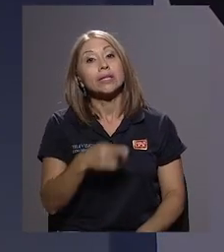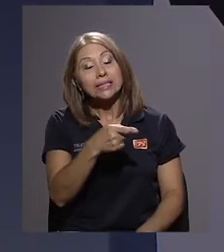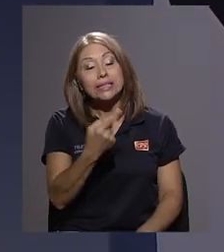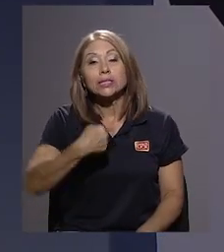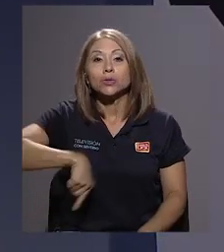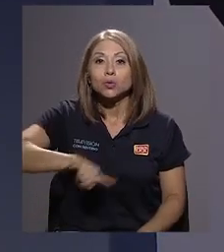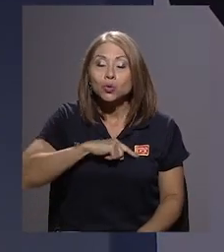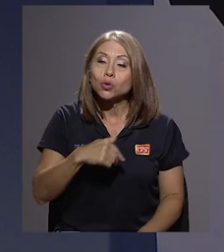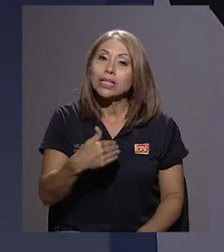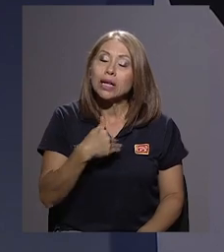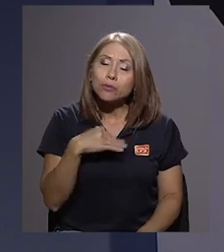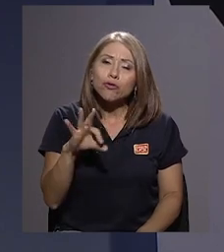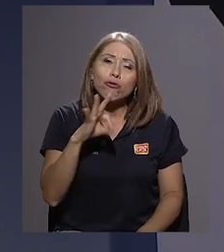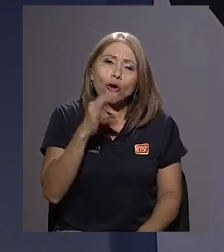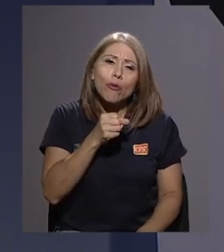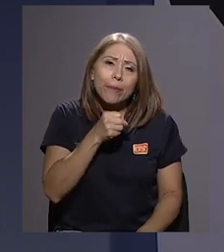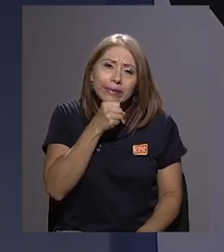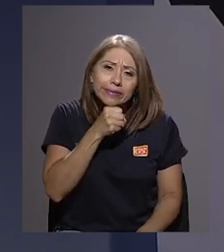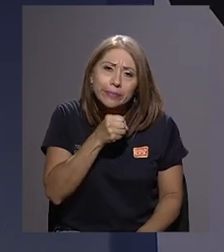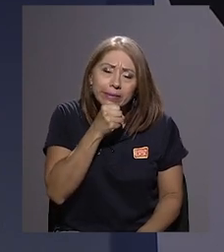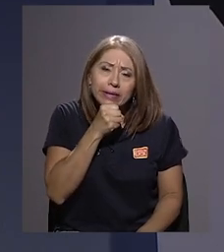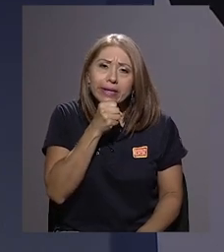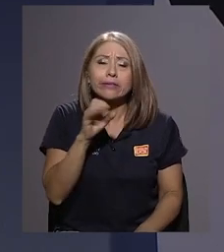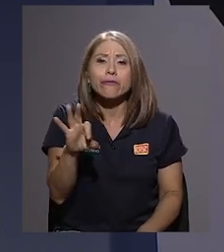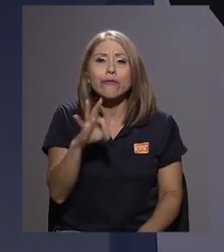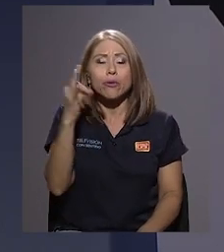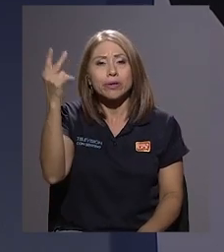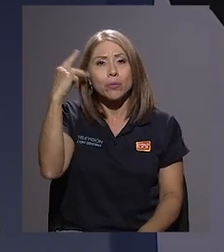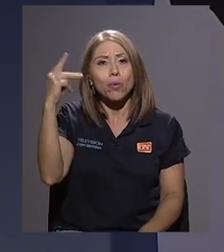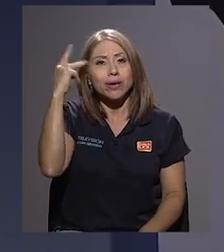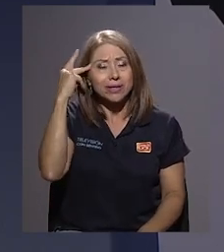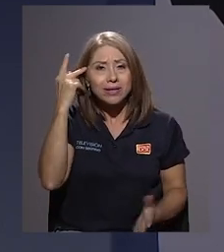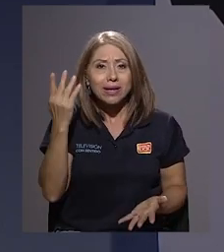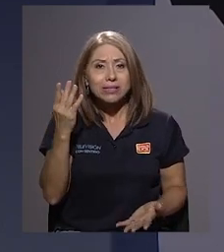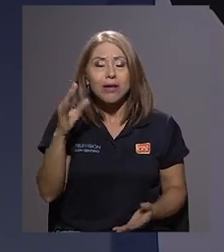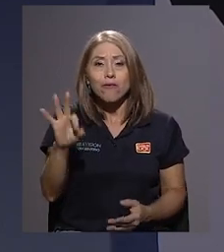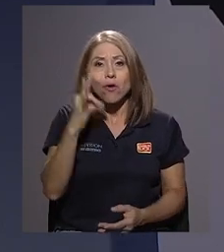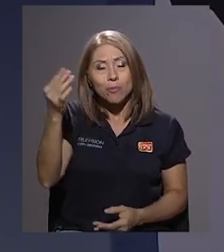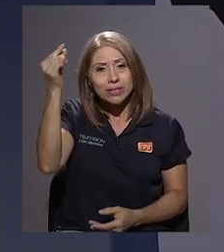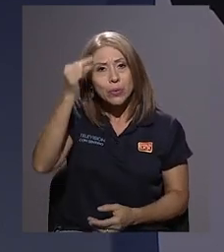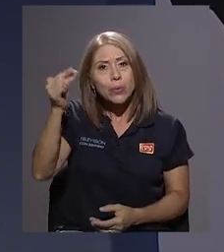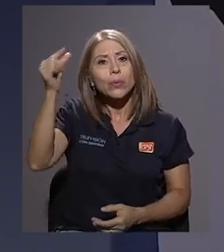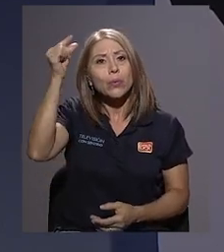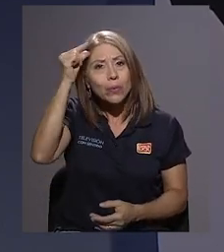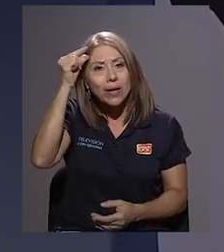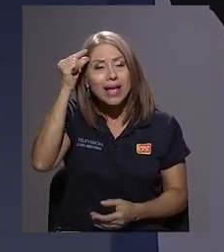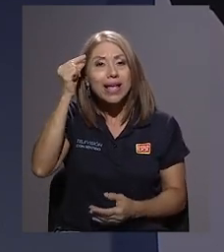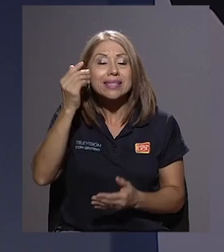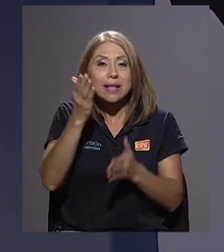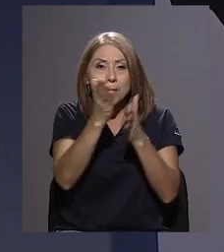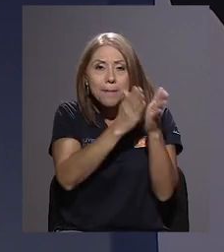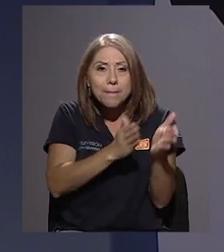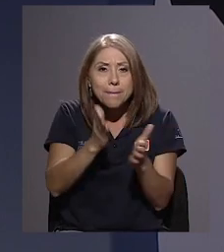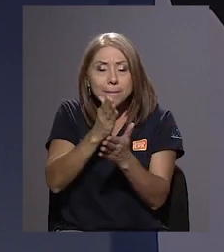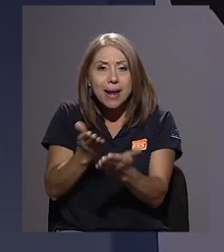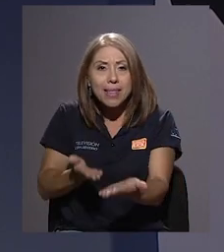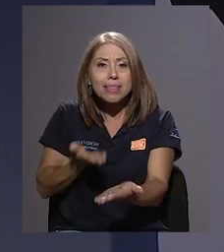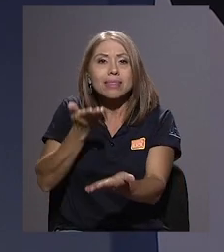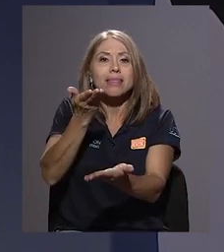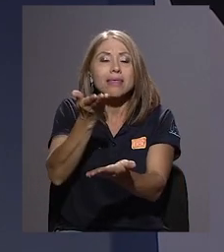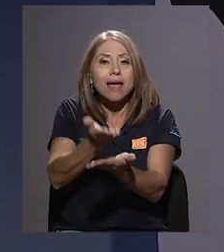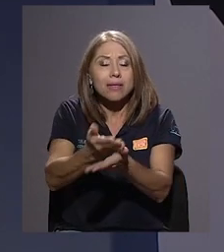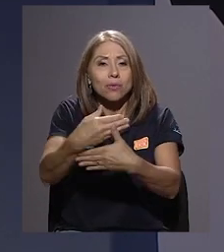Tenemos mecanismos muy oxidados y políticos que desde lo gubernamental están planteando formas de